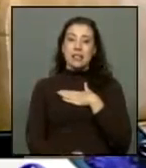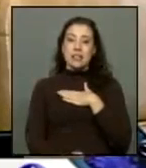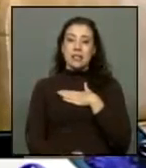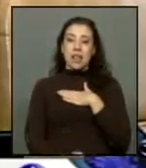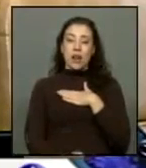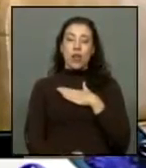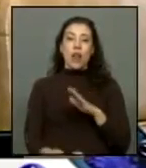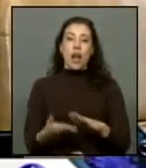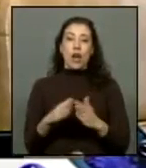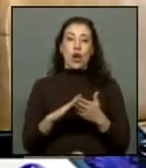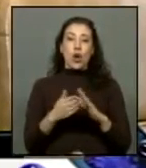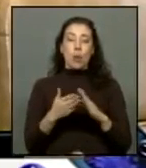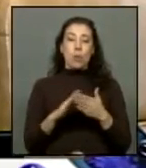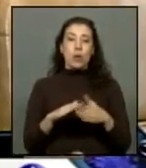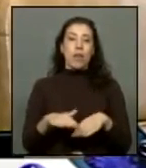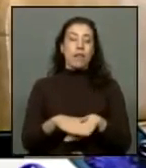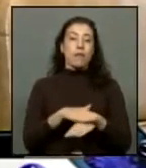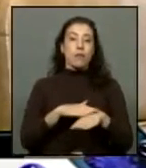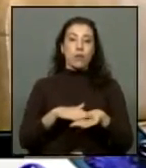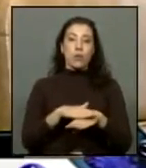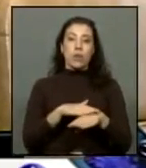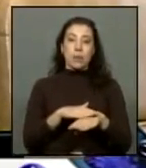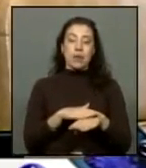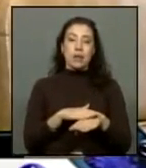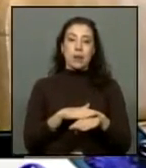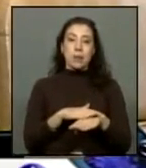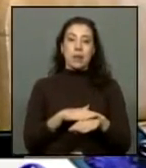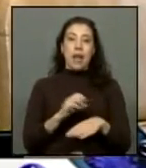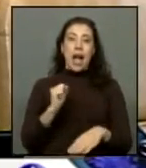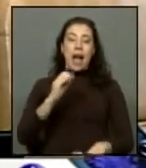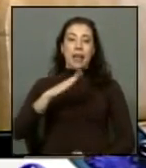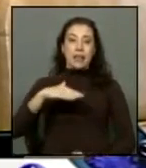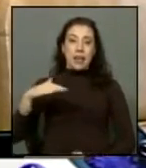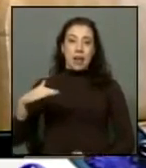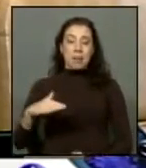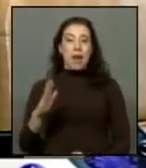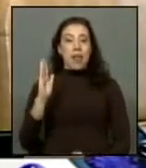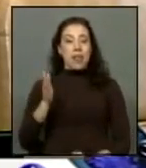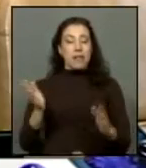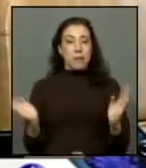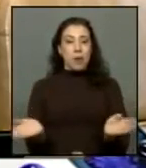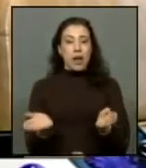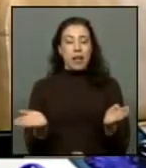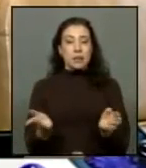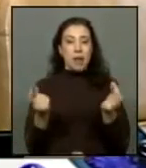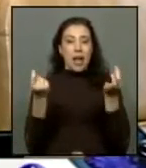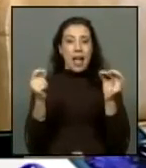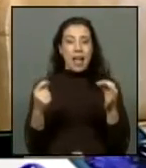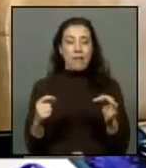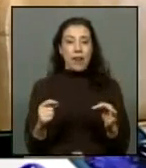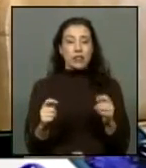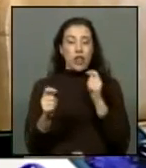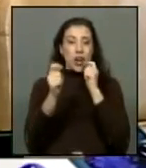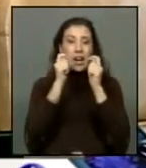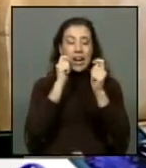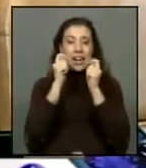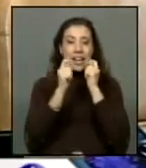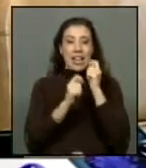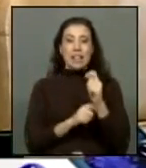nuestra comunidad y fundamentalmente a la región de Atacama debemos estimular la evaluación de riesgos que